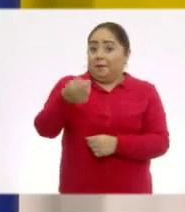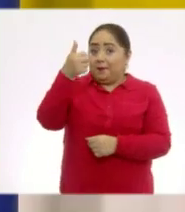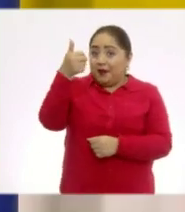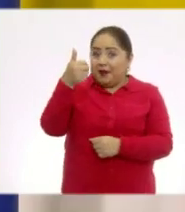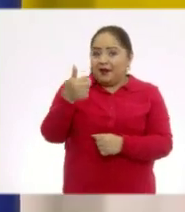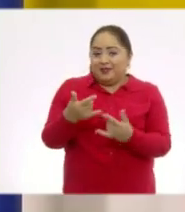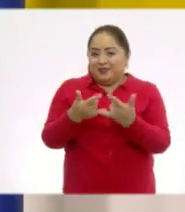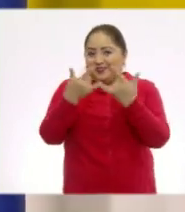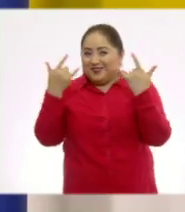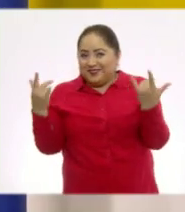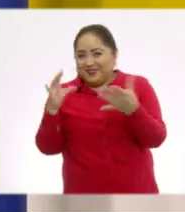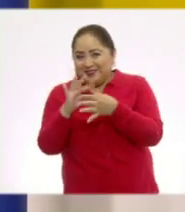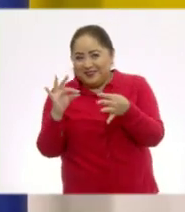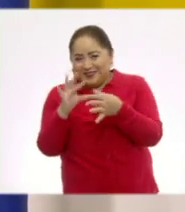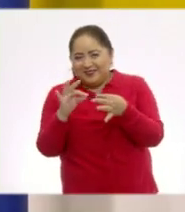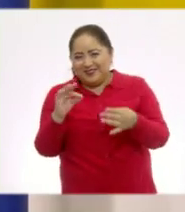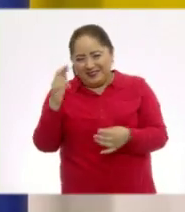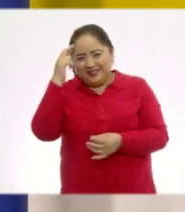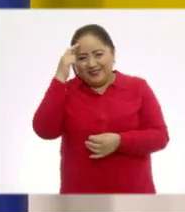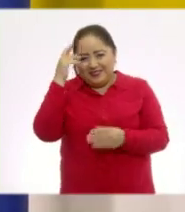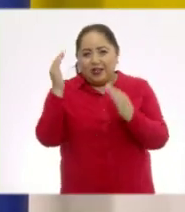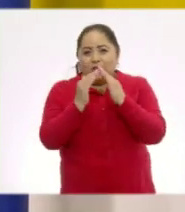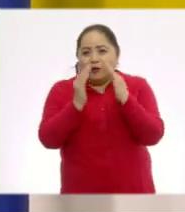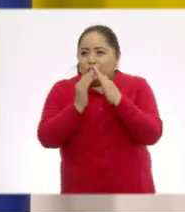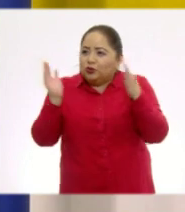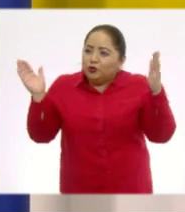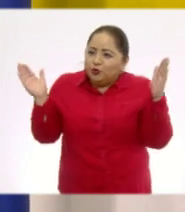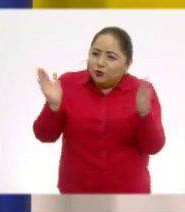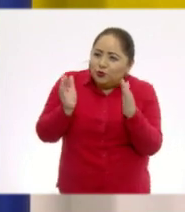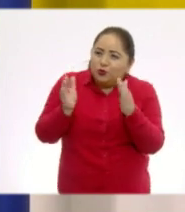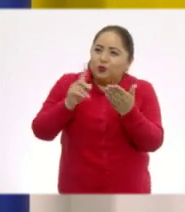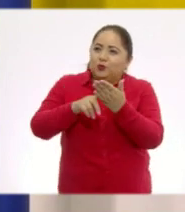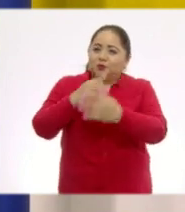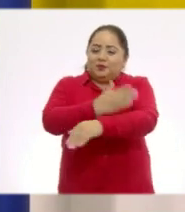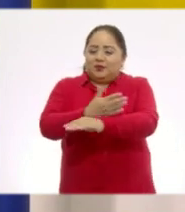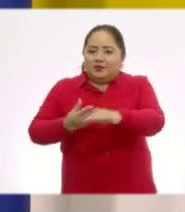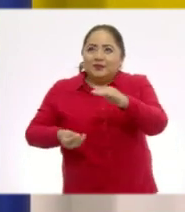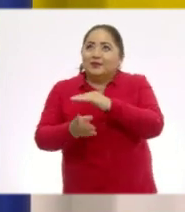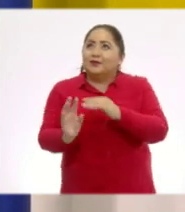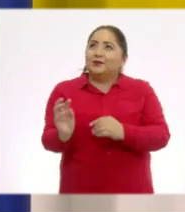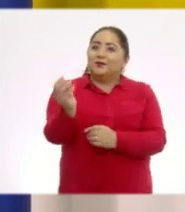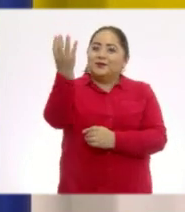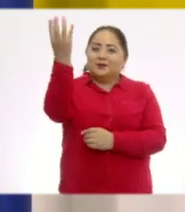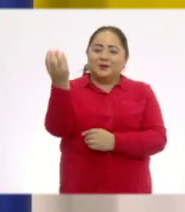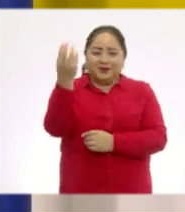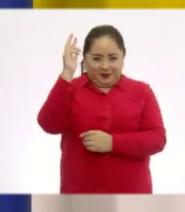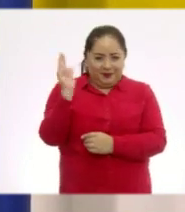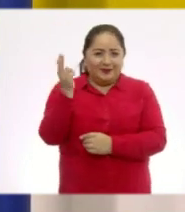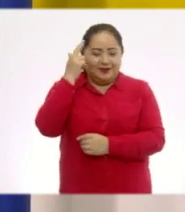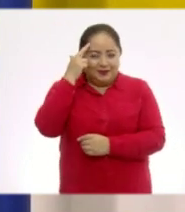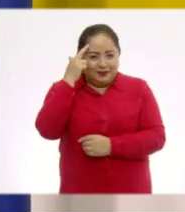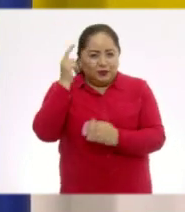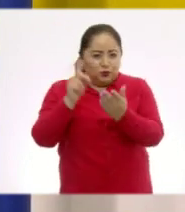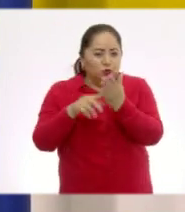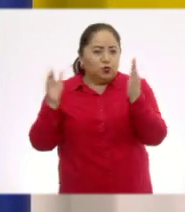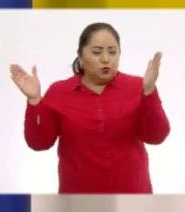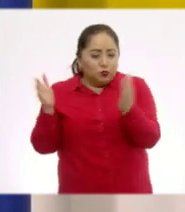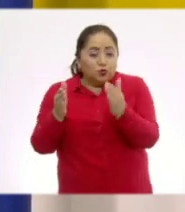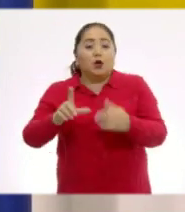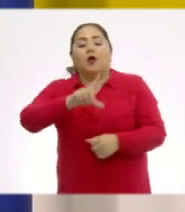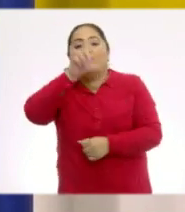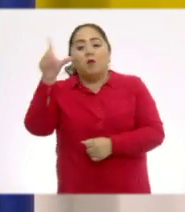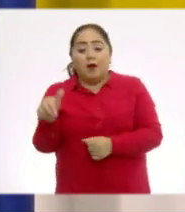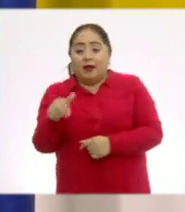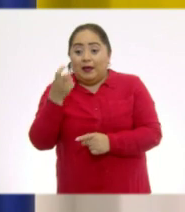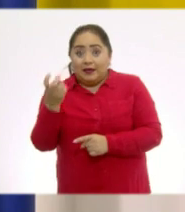con la historia, el cuento de una casa pequeña con una chimenea. Con una chimenea pequeña. Y